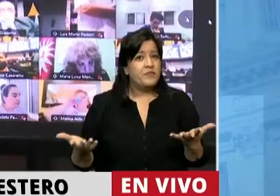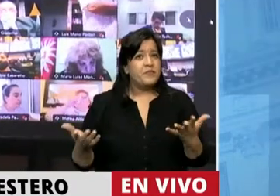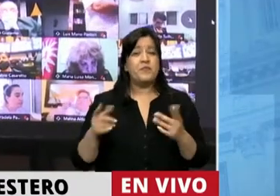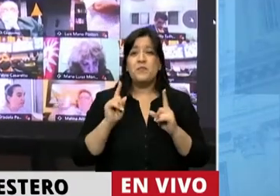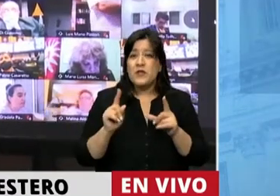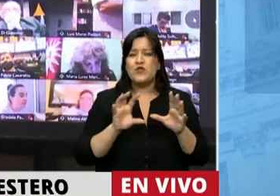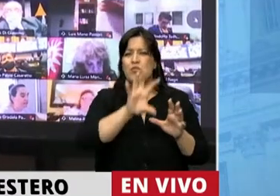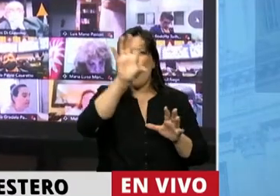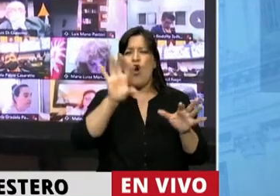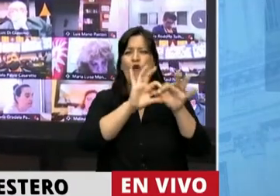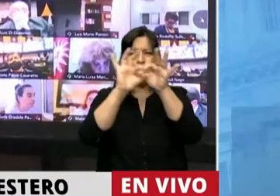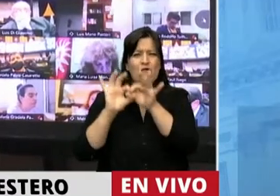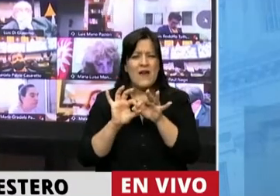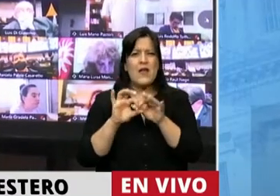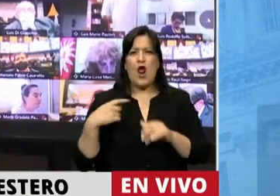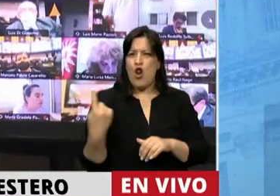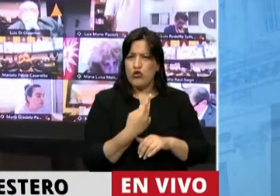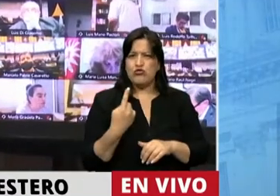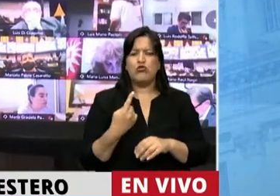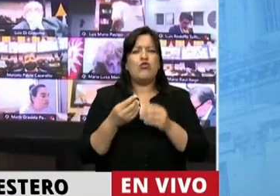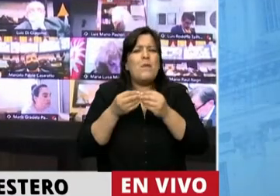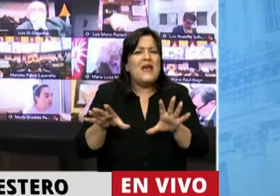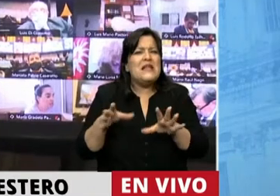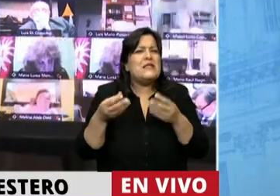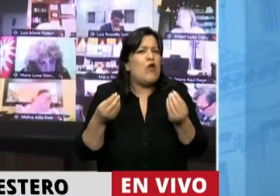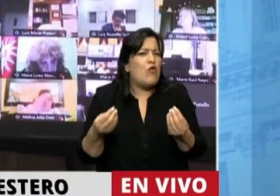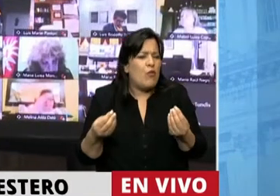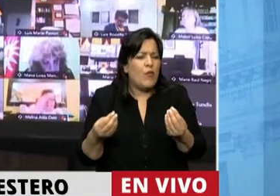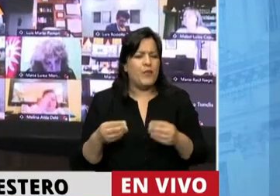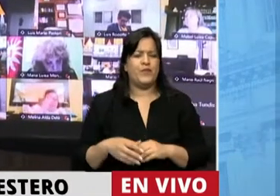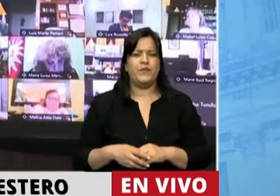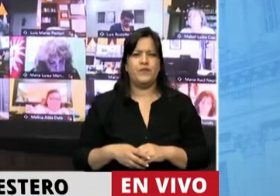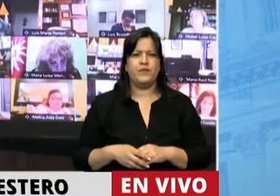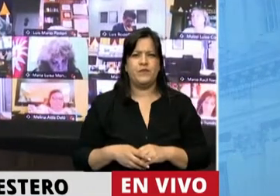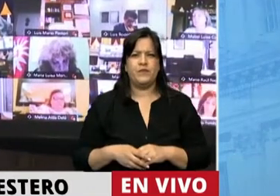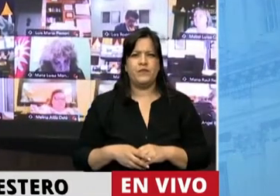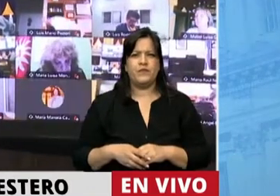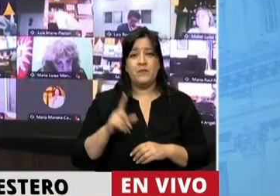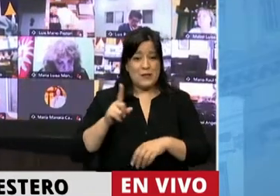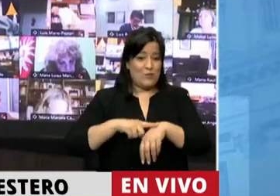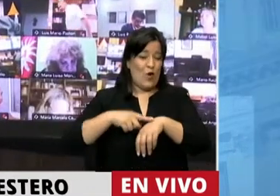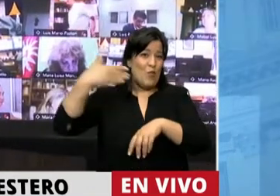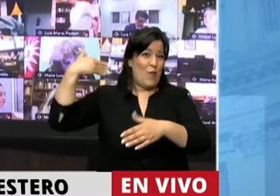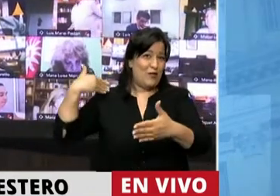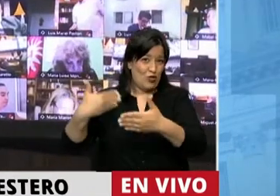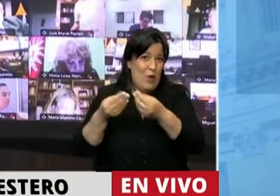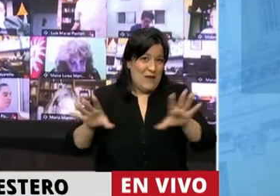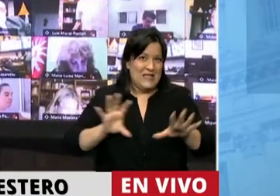federalismo que nosotros empezamos a sustentar a partir de esa etapa era